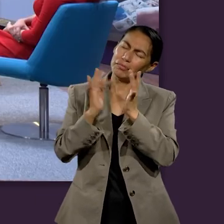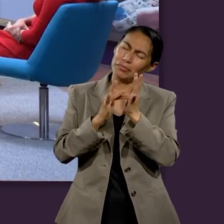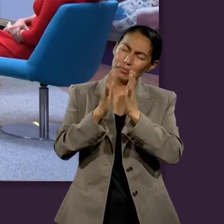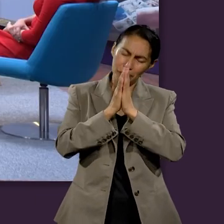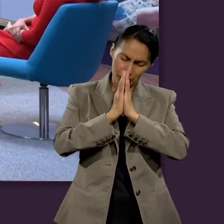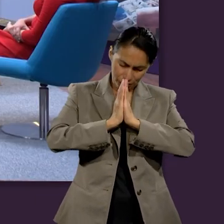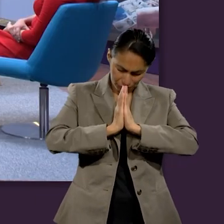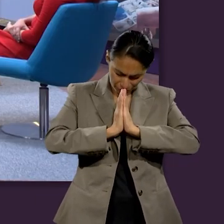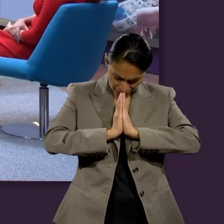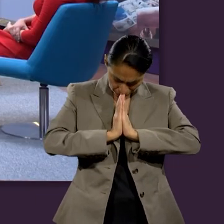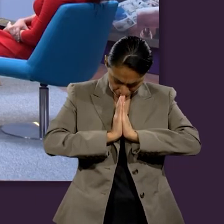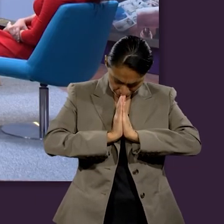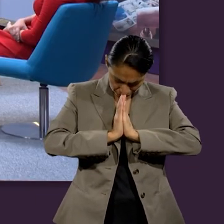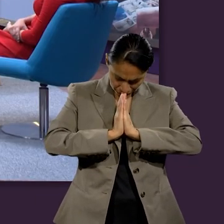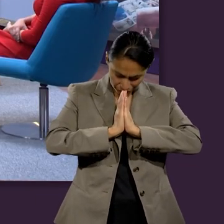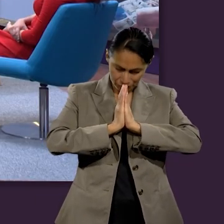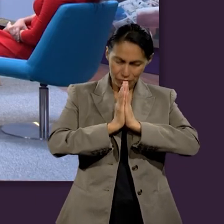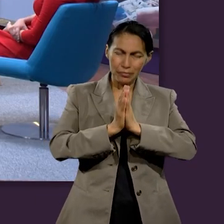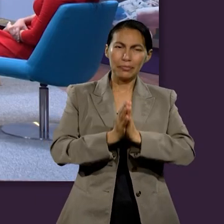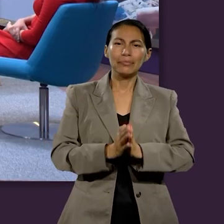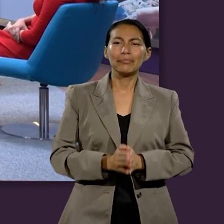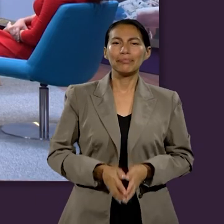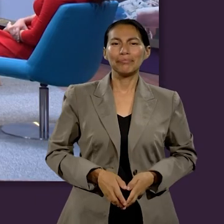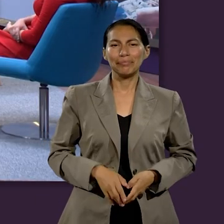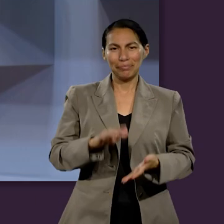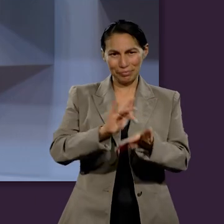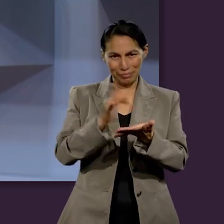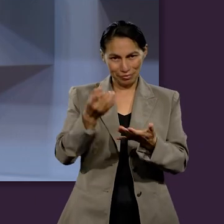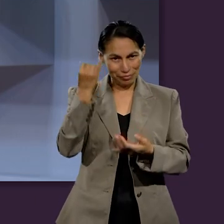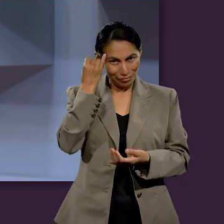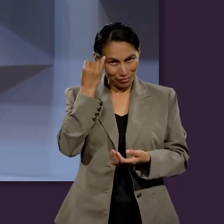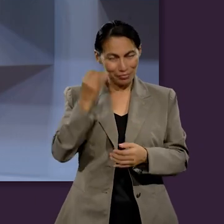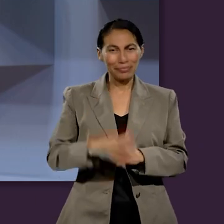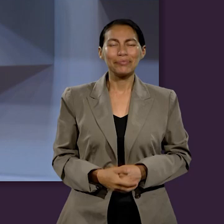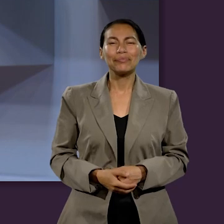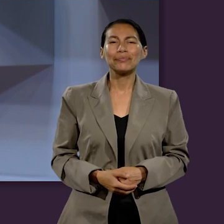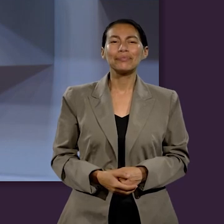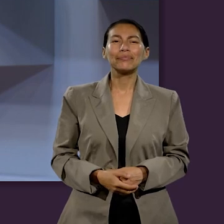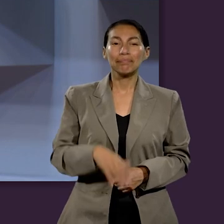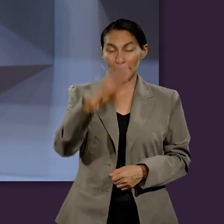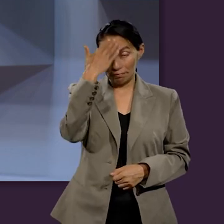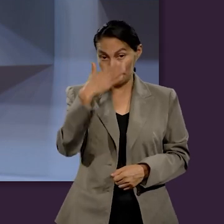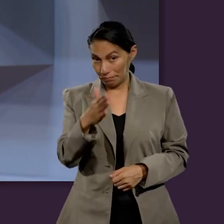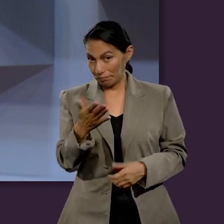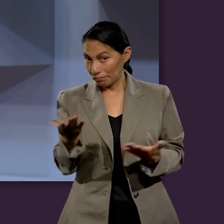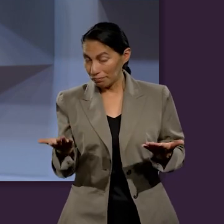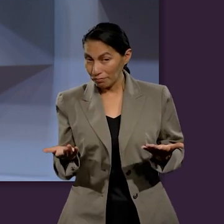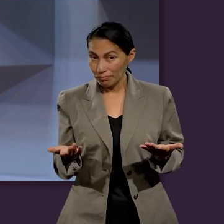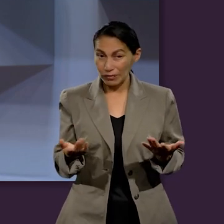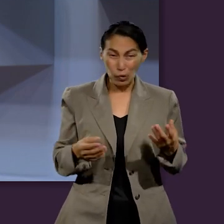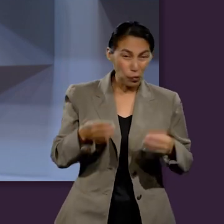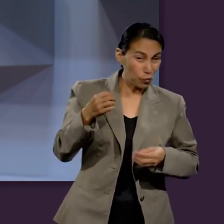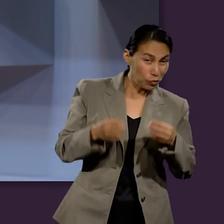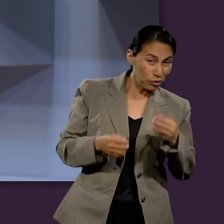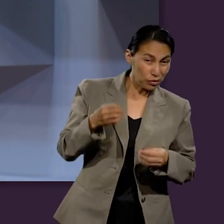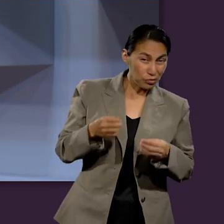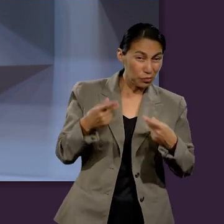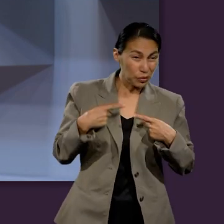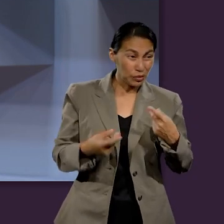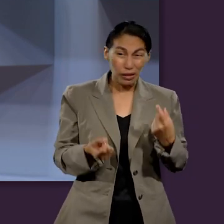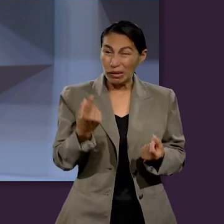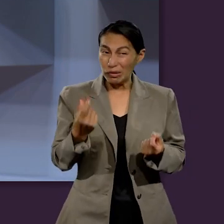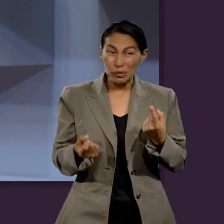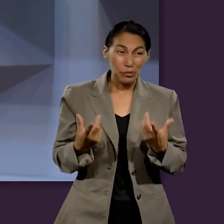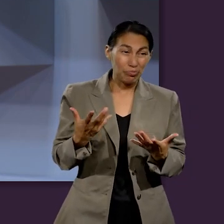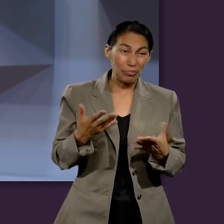en el nombre de tu Hijo amado Cristo Jesús. Amén. Amén. Muchas gracias, Isai. Saben que para muchos esta idea